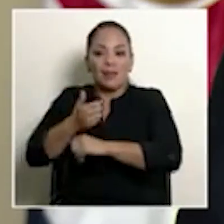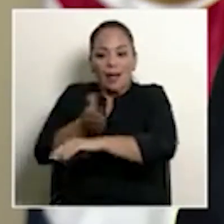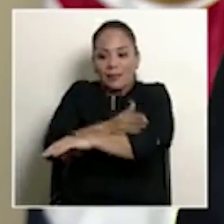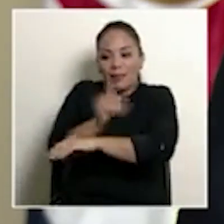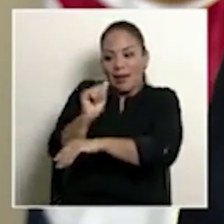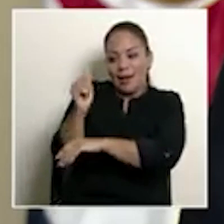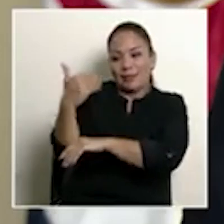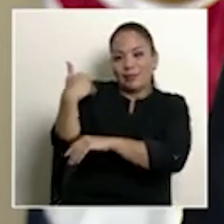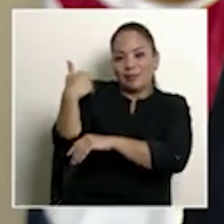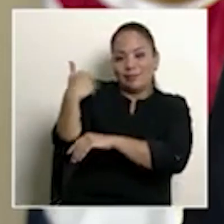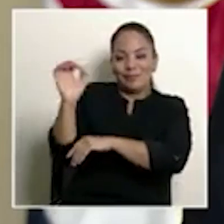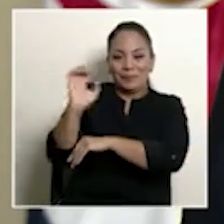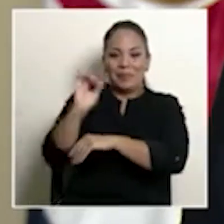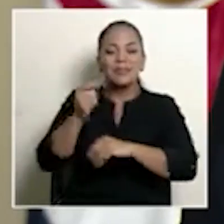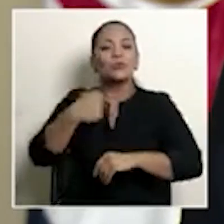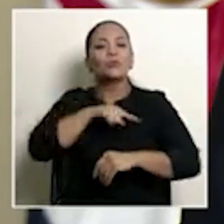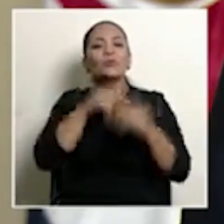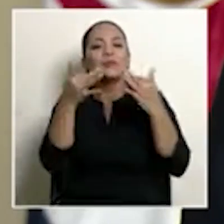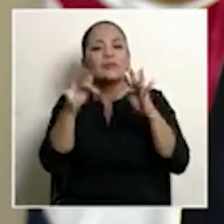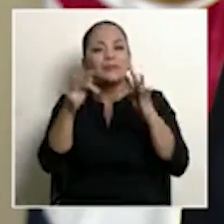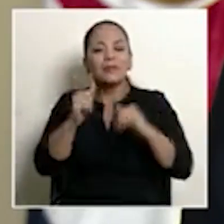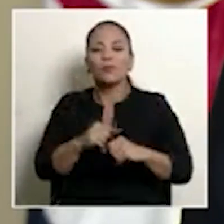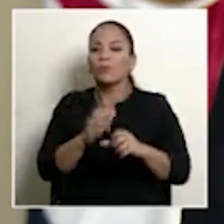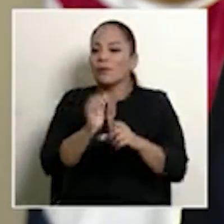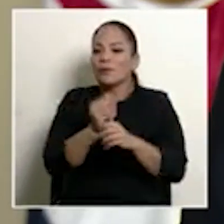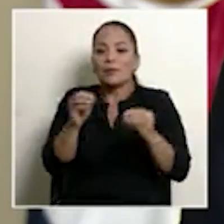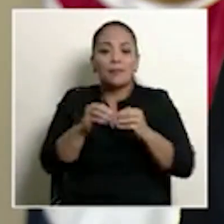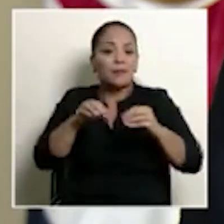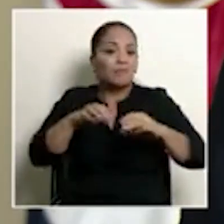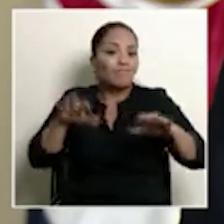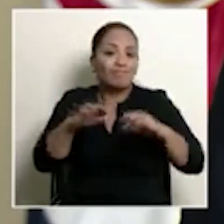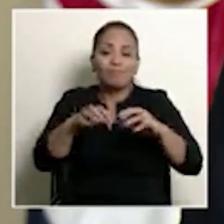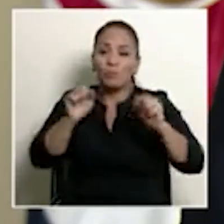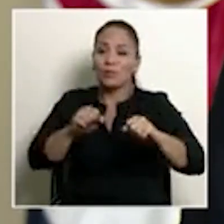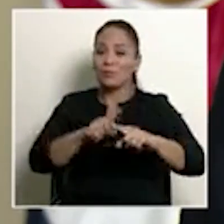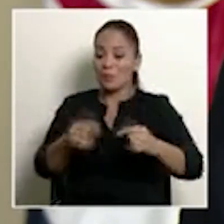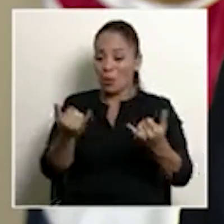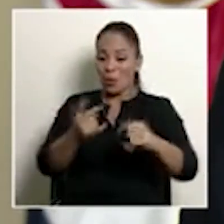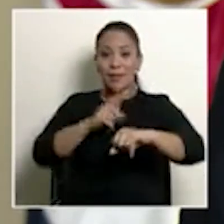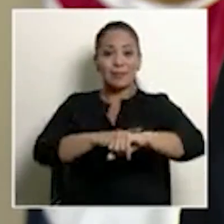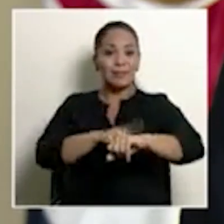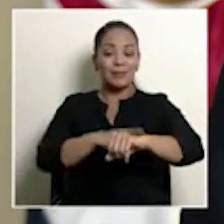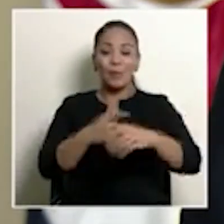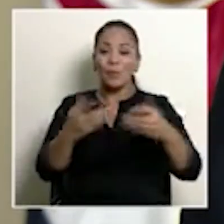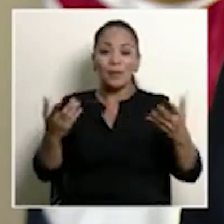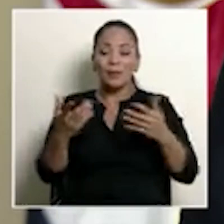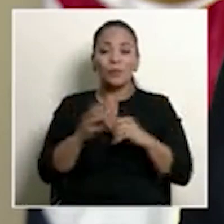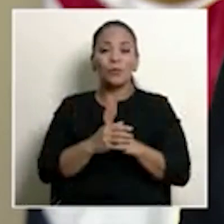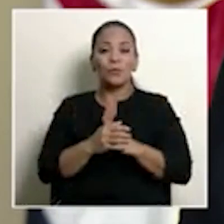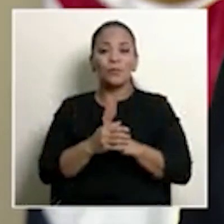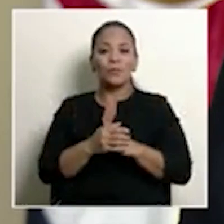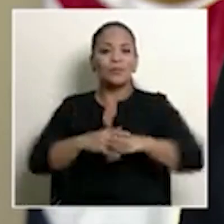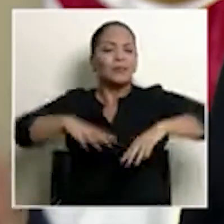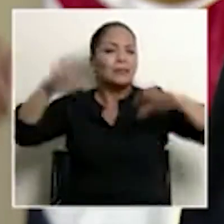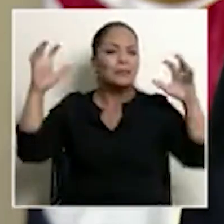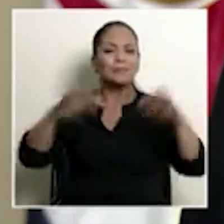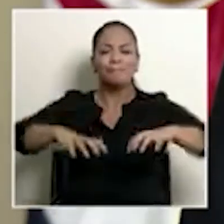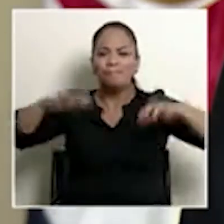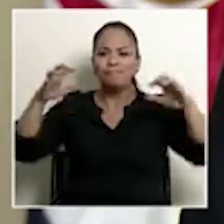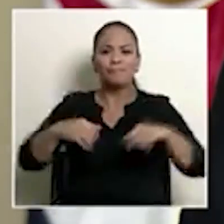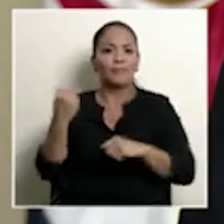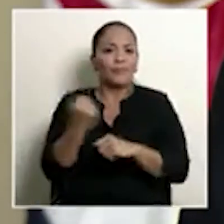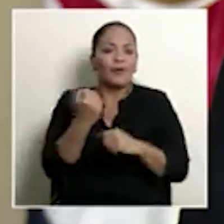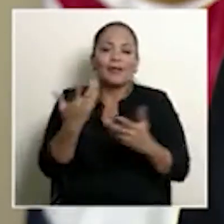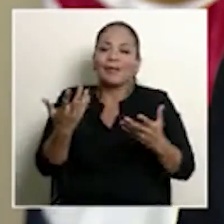emergencias, y estamos tratando de ser lo más reactivos posibles, pero en este momento estamos con un invierno fuerte y